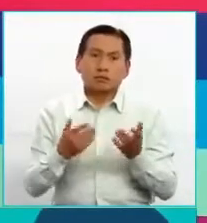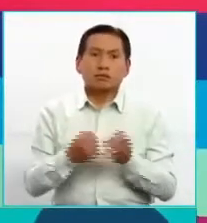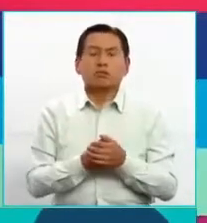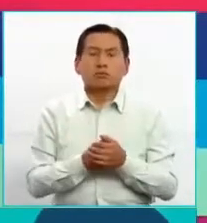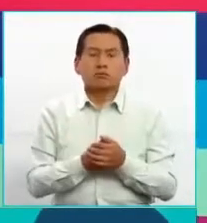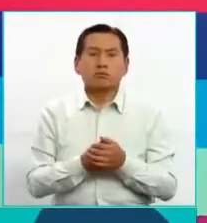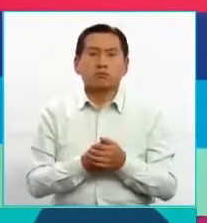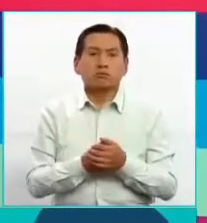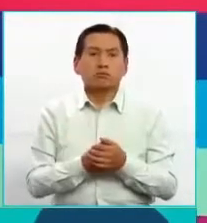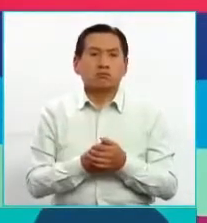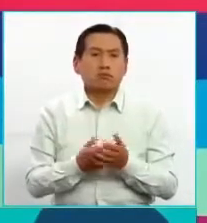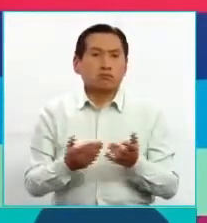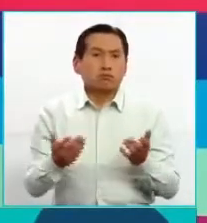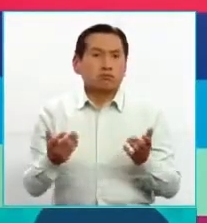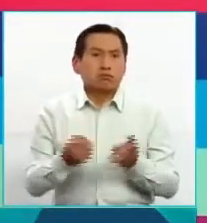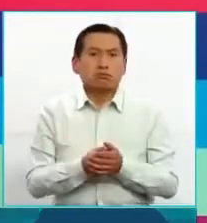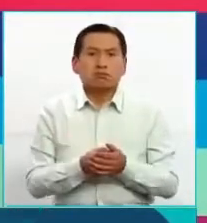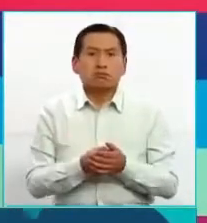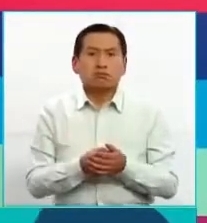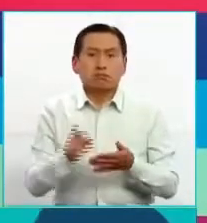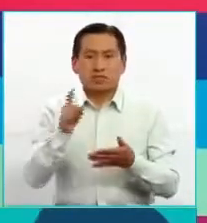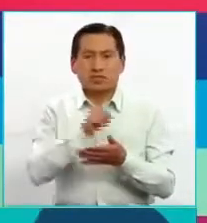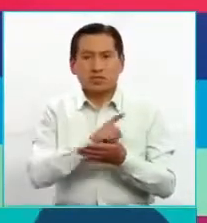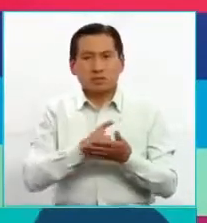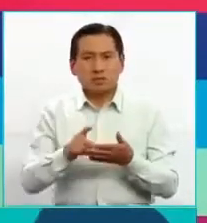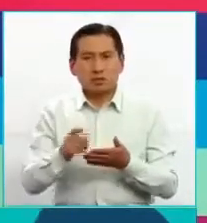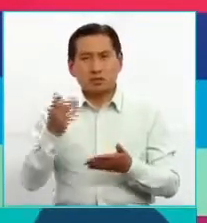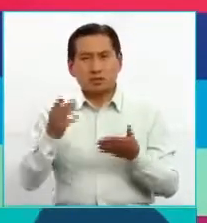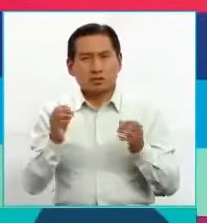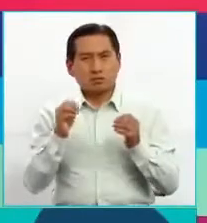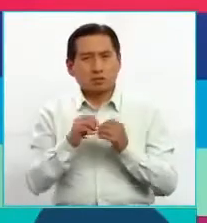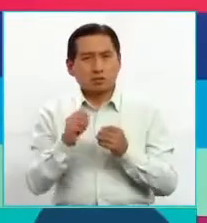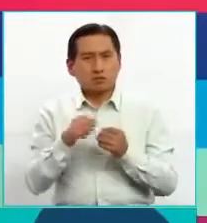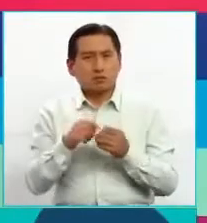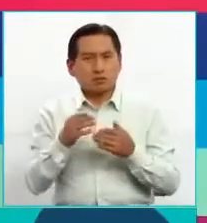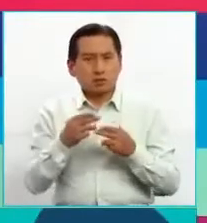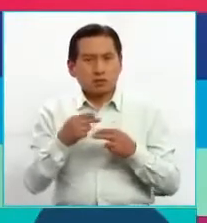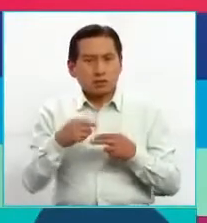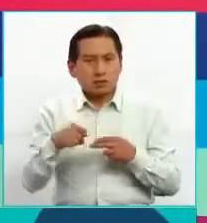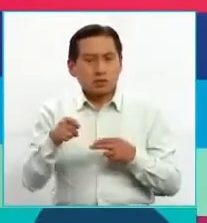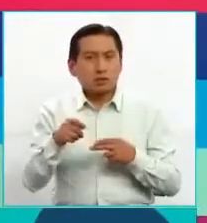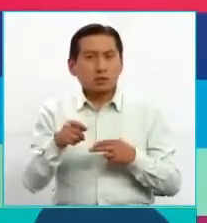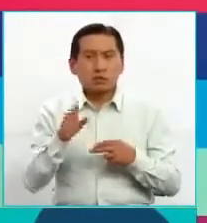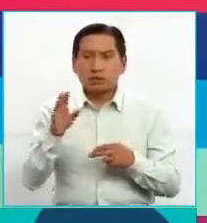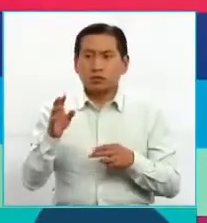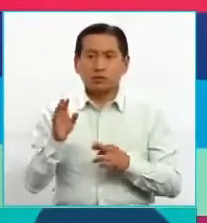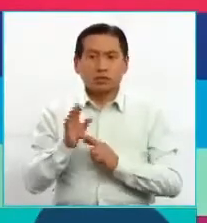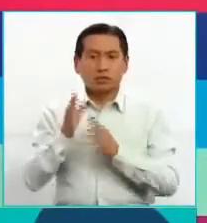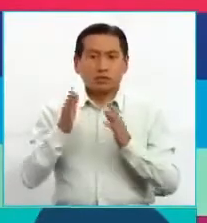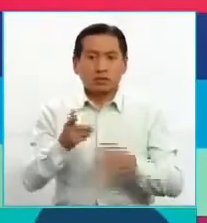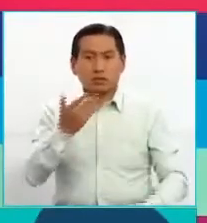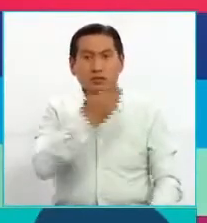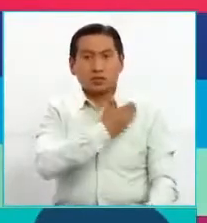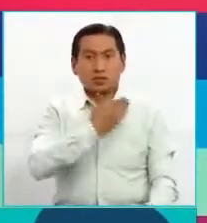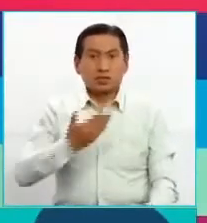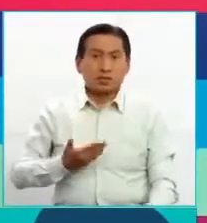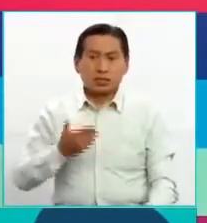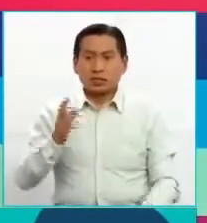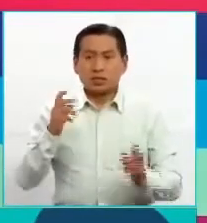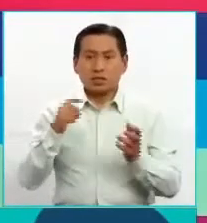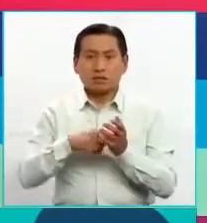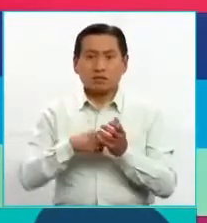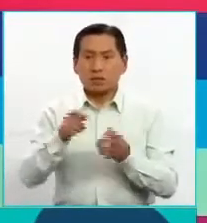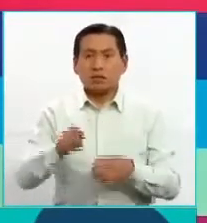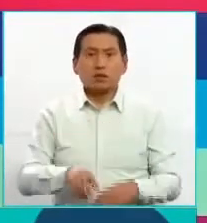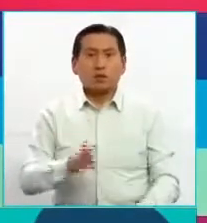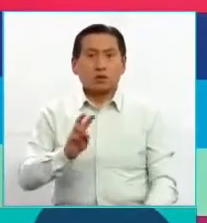dentro de una semana, un poquito más, ya vamos a tener el delegado presidencial para el tema del